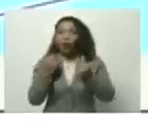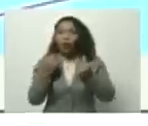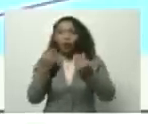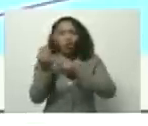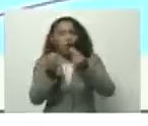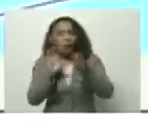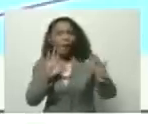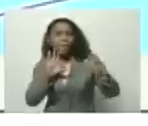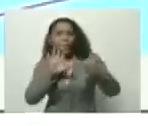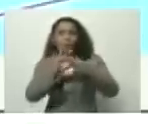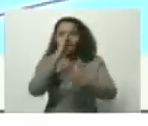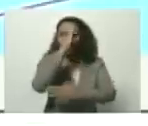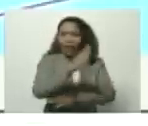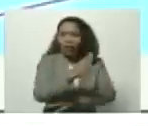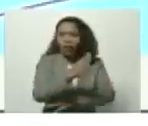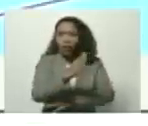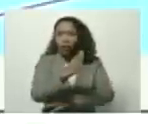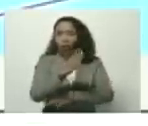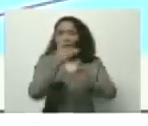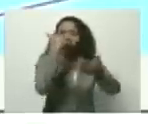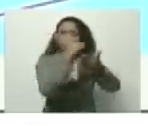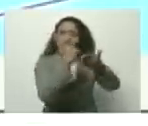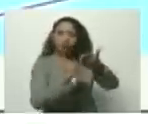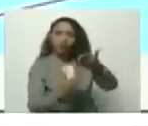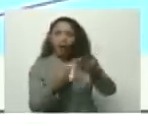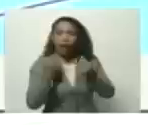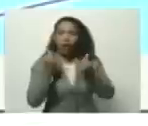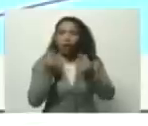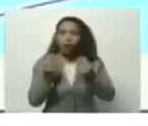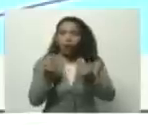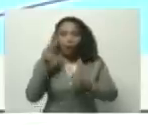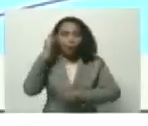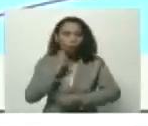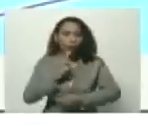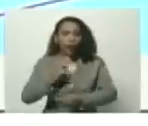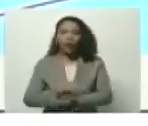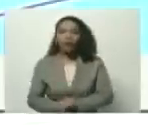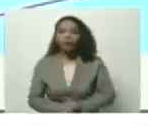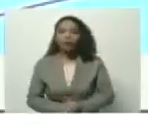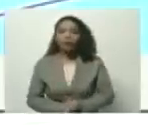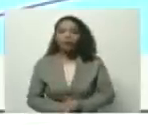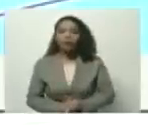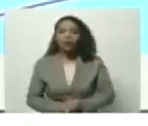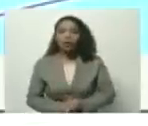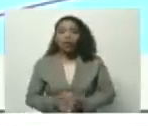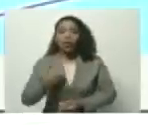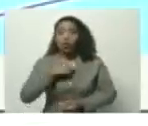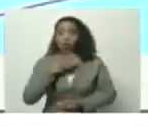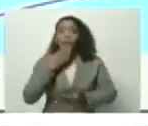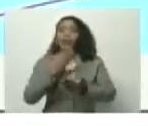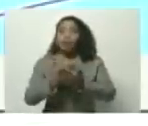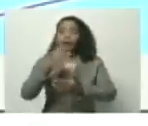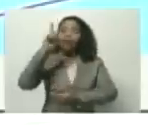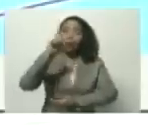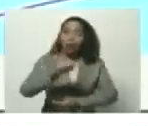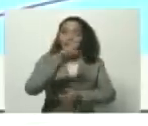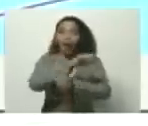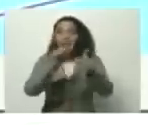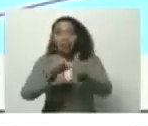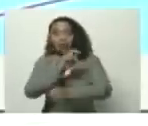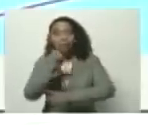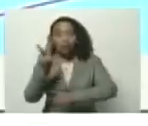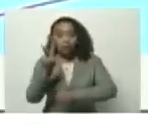su vinculación directa con la agenda económica bolivariana. Aquí hemos pedido también al viceministro de Economía